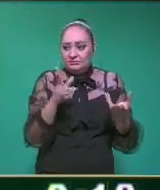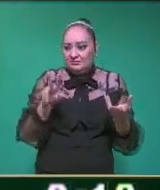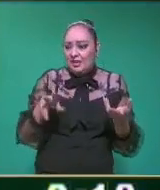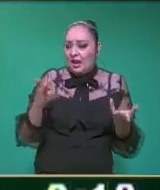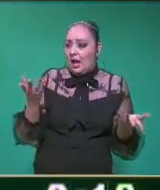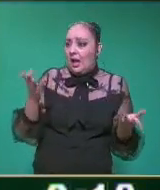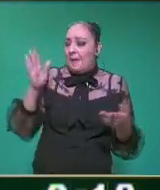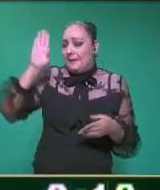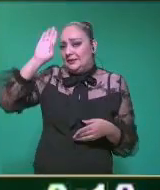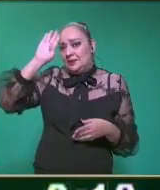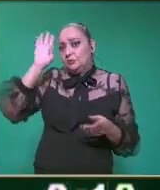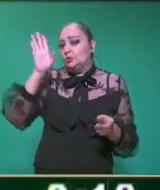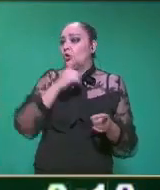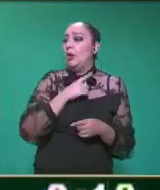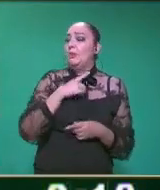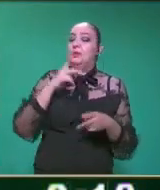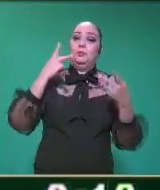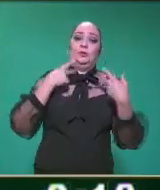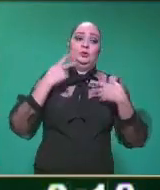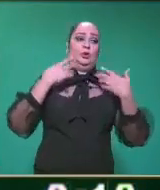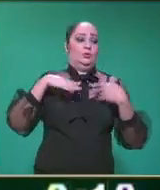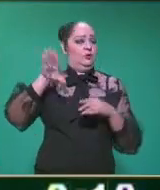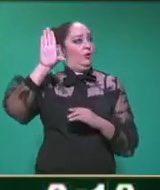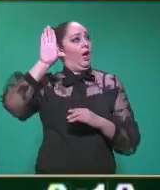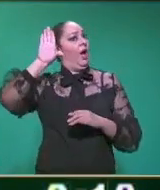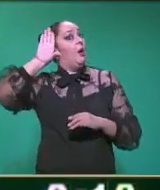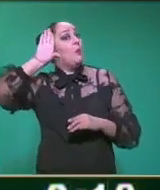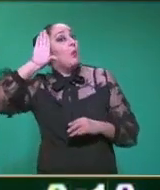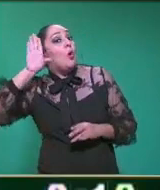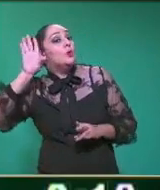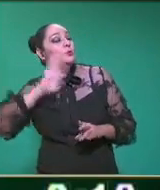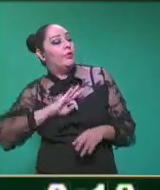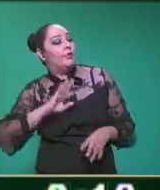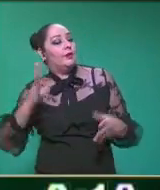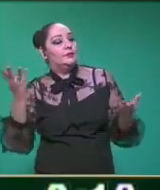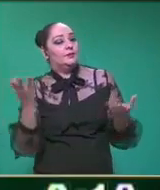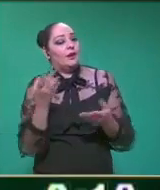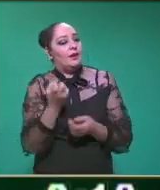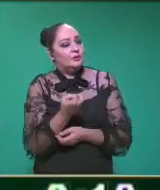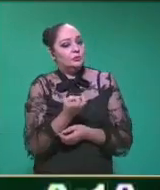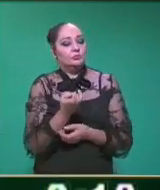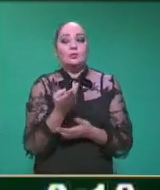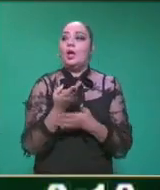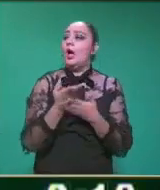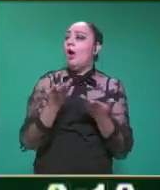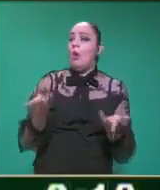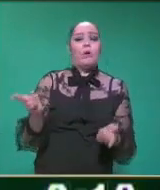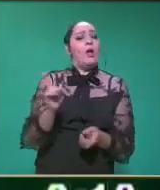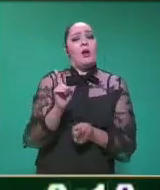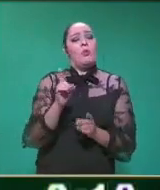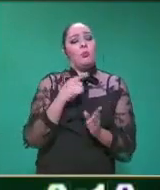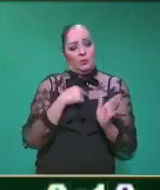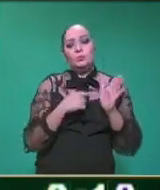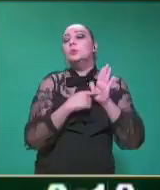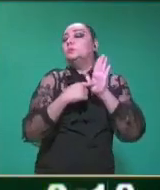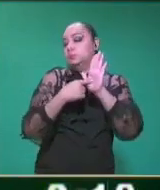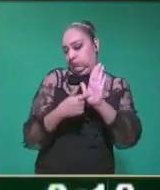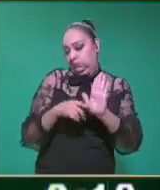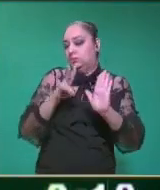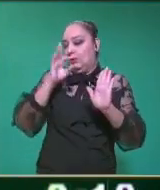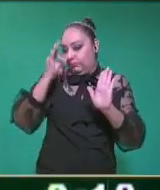A veces creemos que solamente las grandes personalidades de la música pueden acceder a esto y hoy vamos a demostrar que no es así. ¿Qué nos puedes